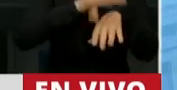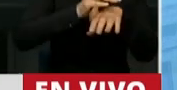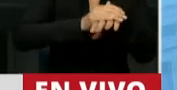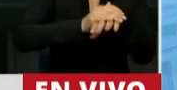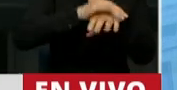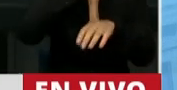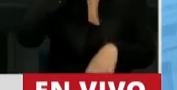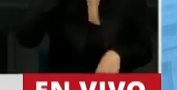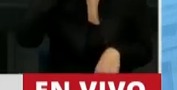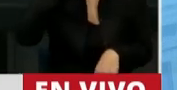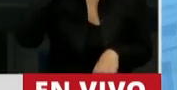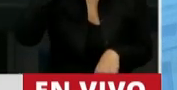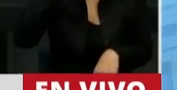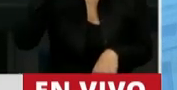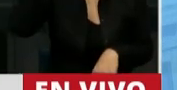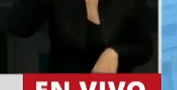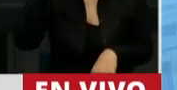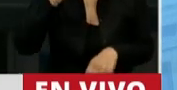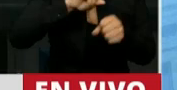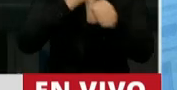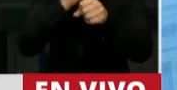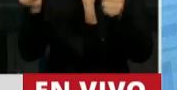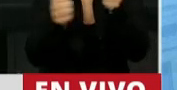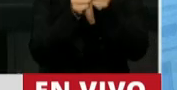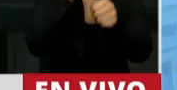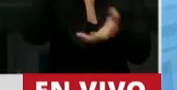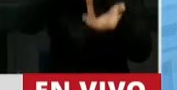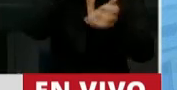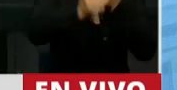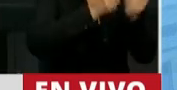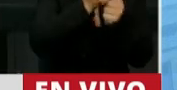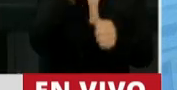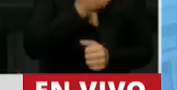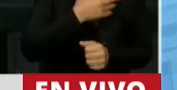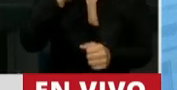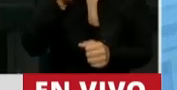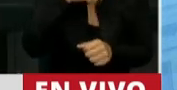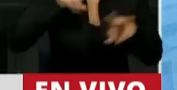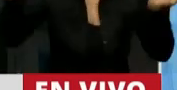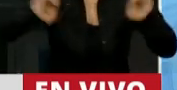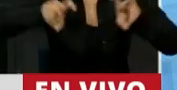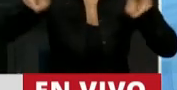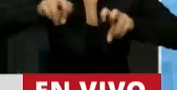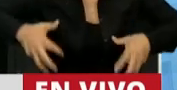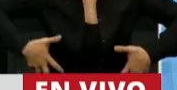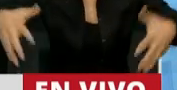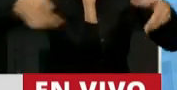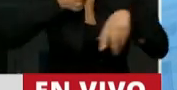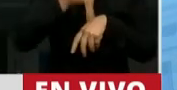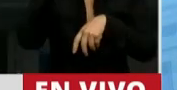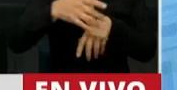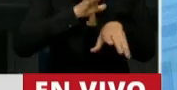segundo de Martín Sabatel en el AFSCA, que se llenó de guita con una causa que por supuesto quedó impune.